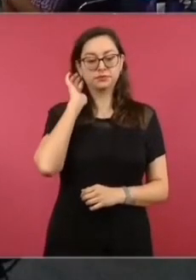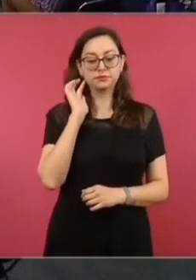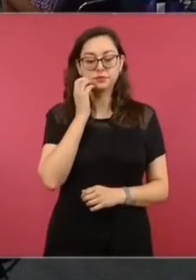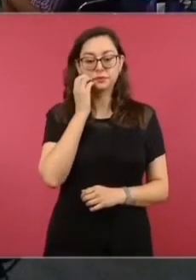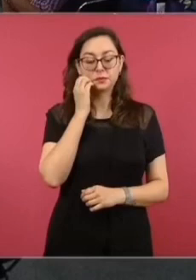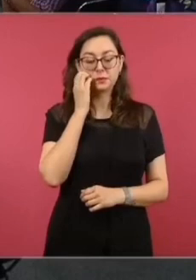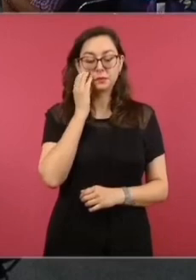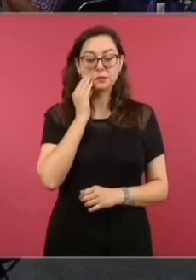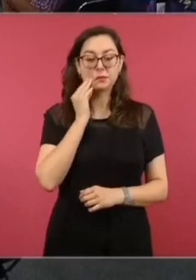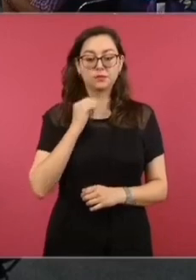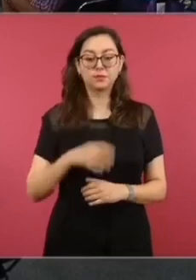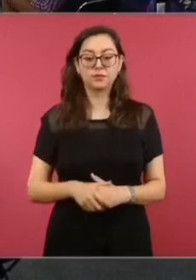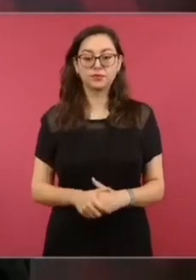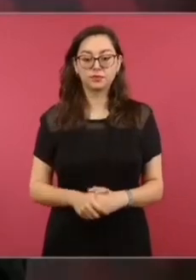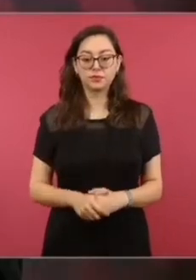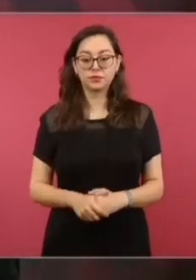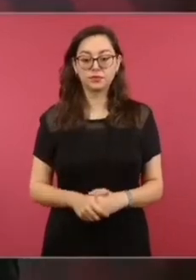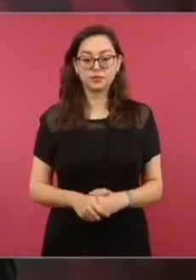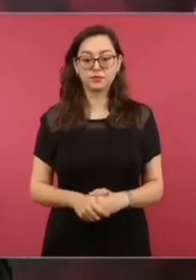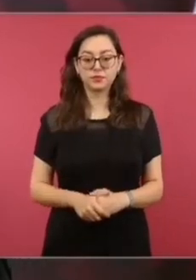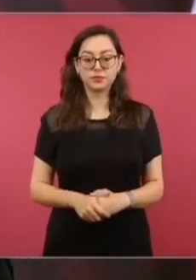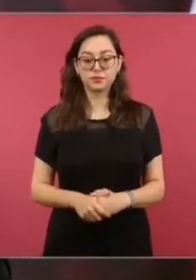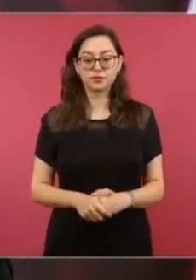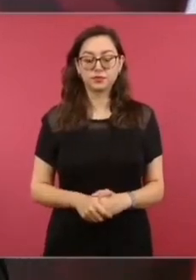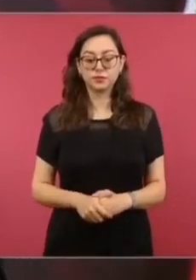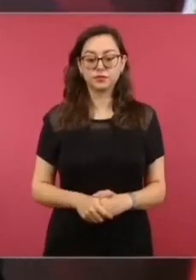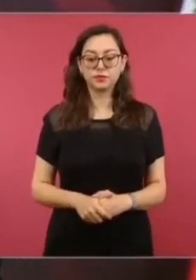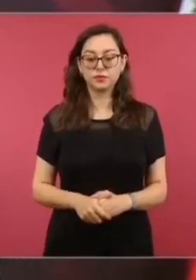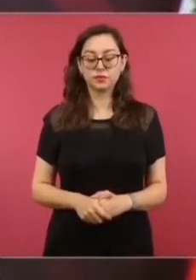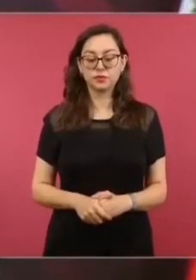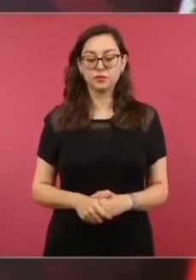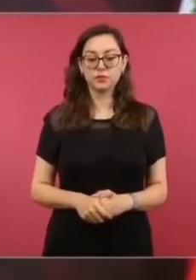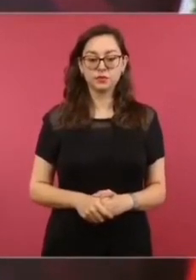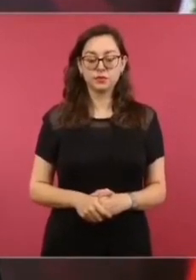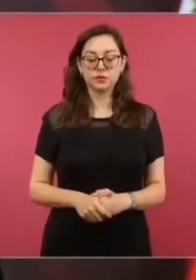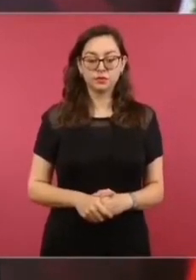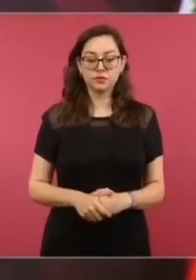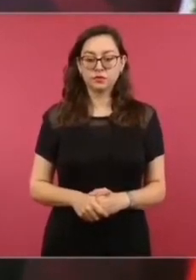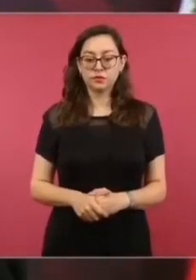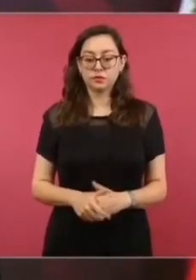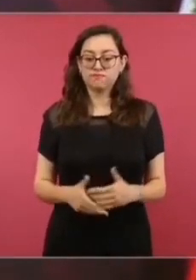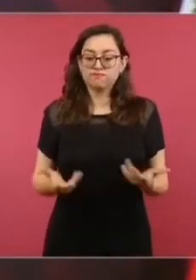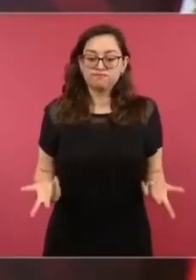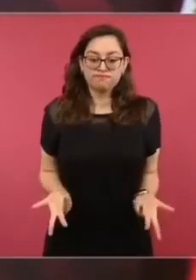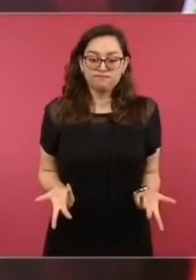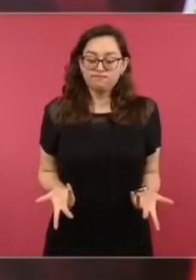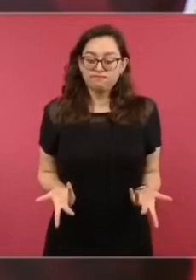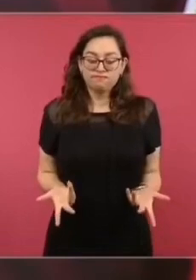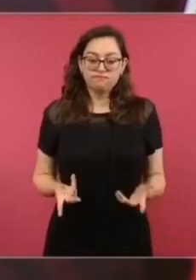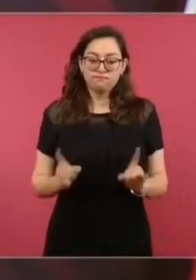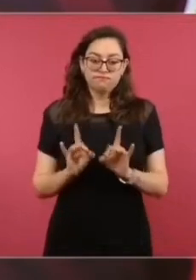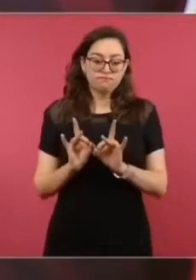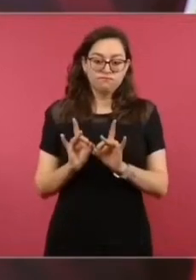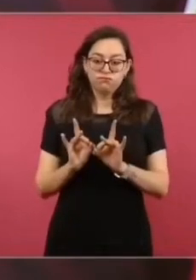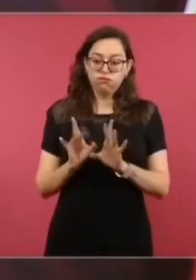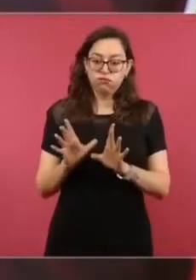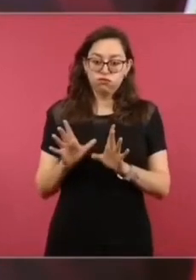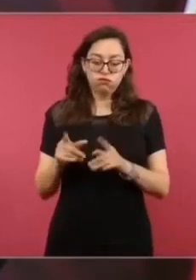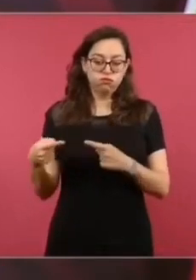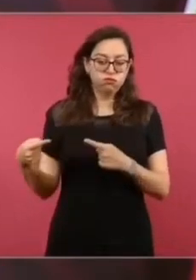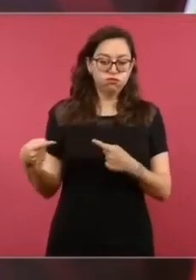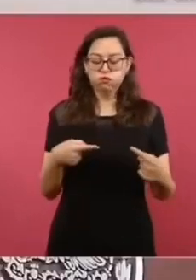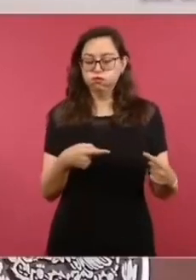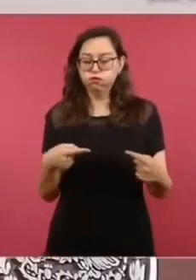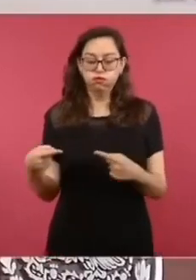Pues ahí, pues diferencias. Ya